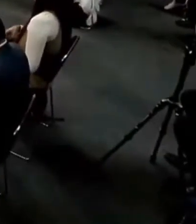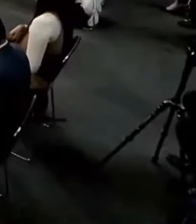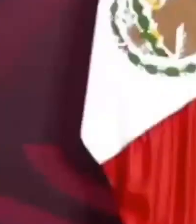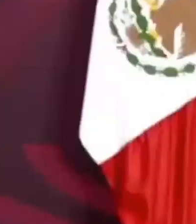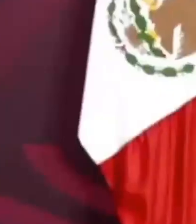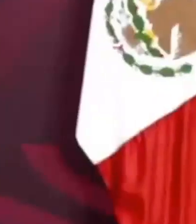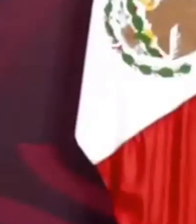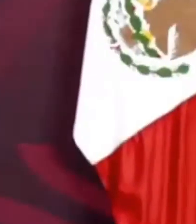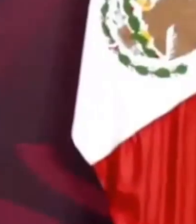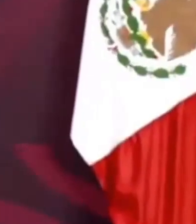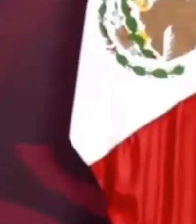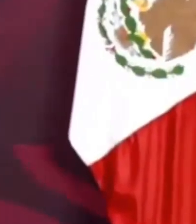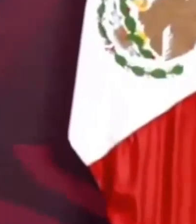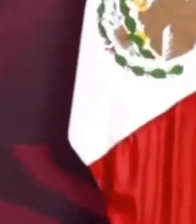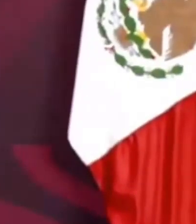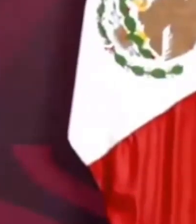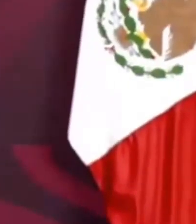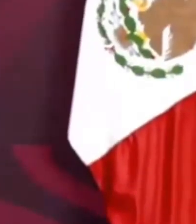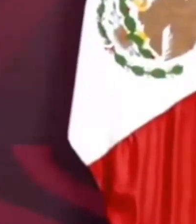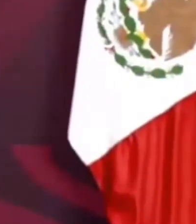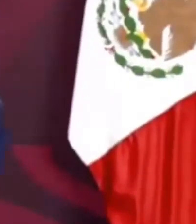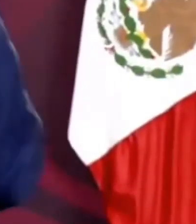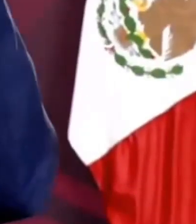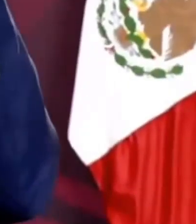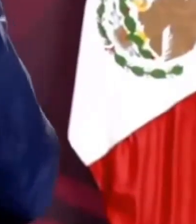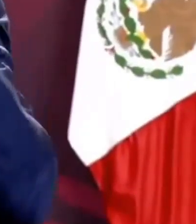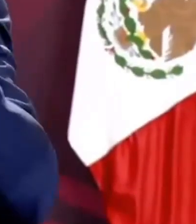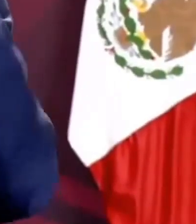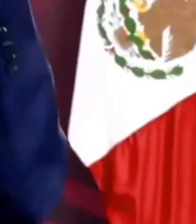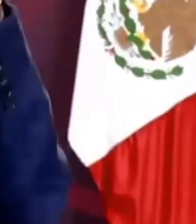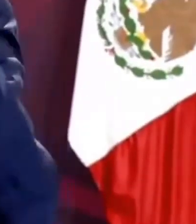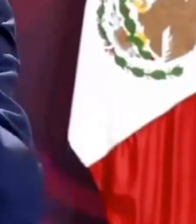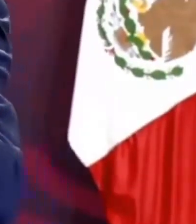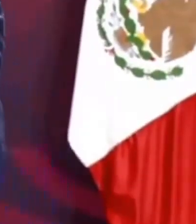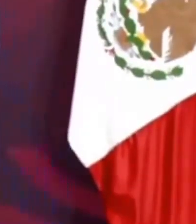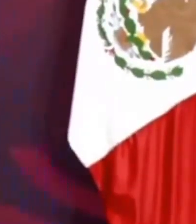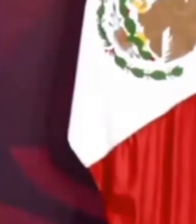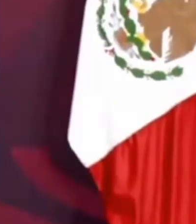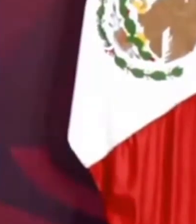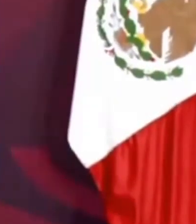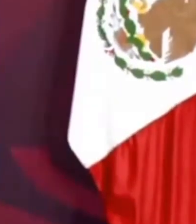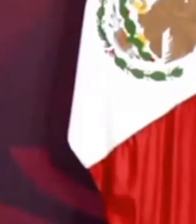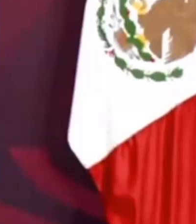Los de la industria de la construcción, fierreros, eso no se encuentra en otras partes.